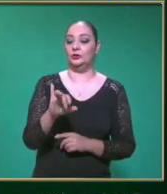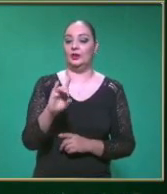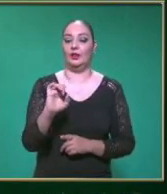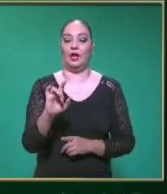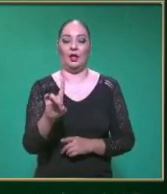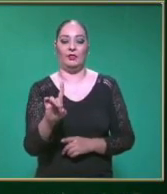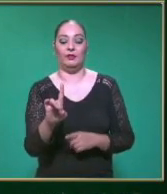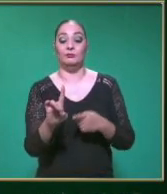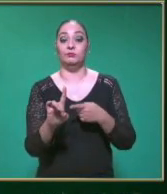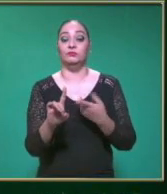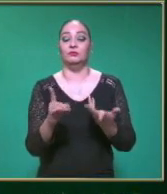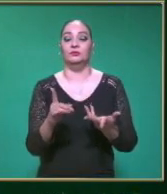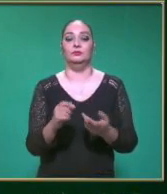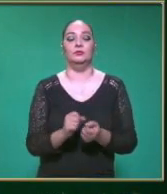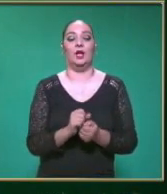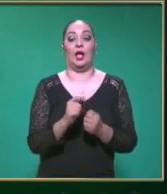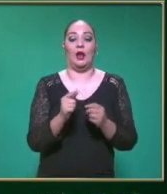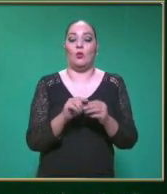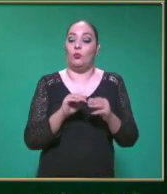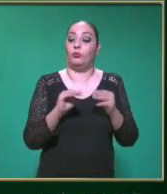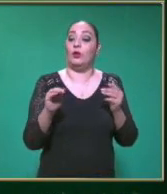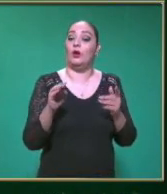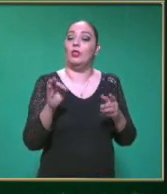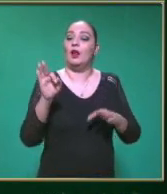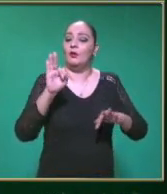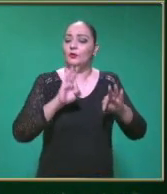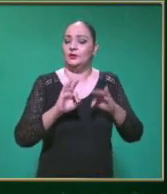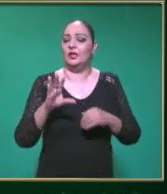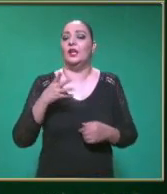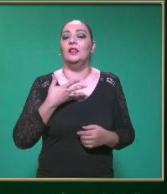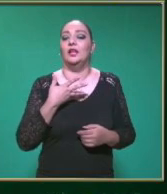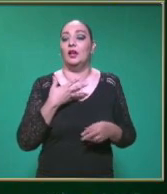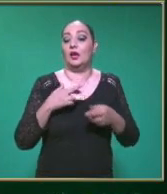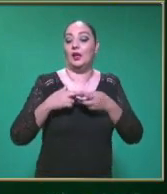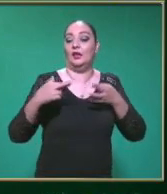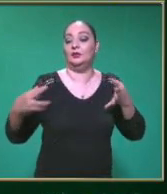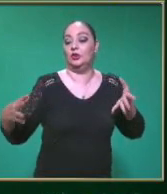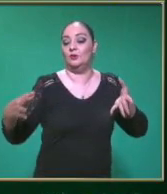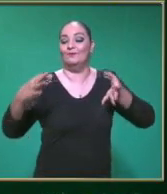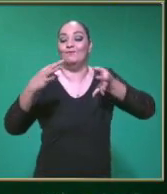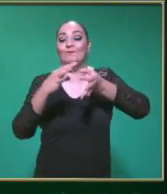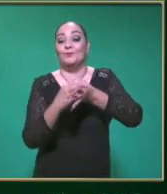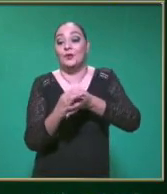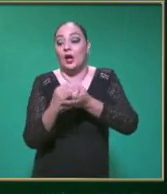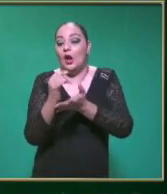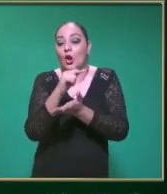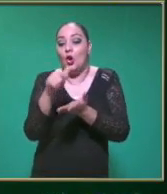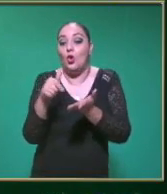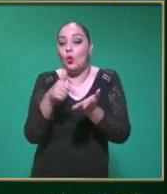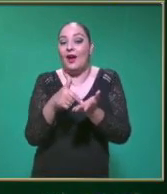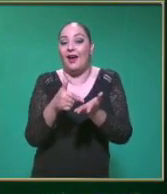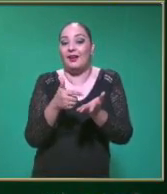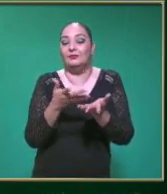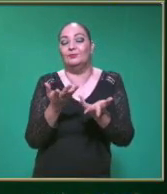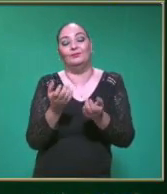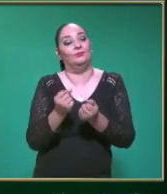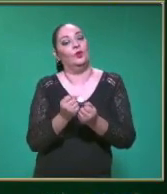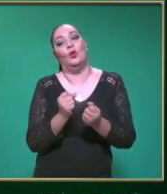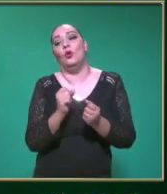Es una magnitud física Que expresa la relación Entre el espacio recorrido Por un objeto